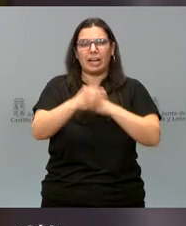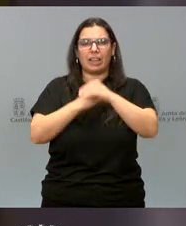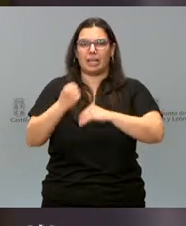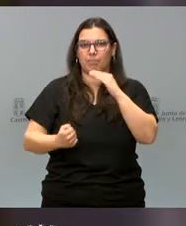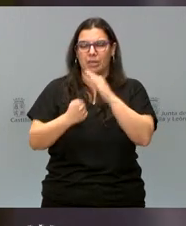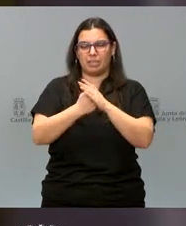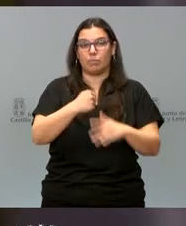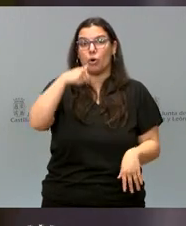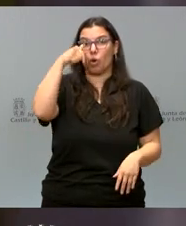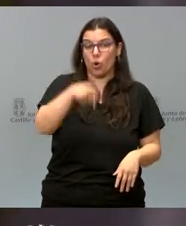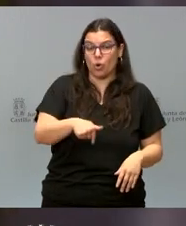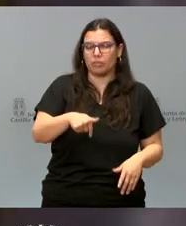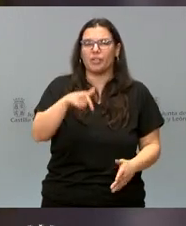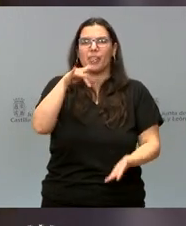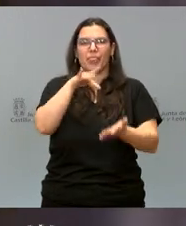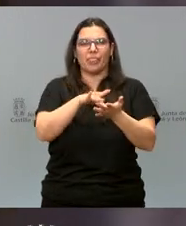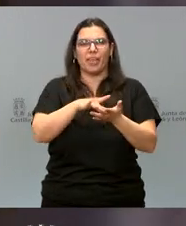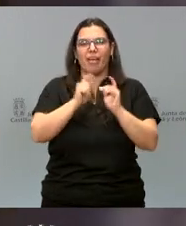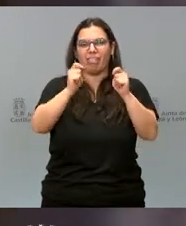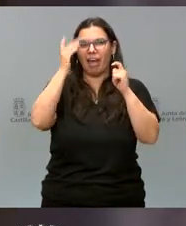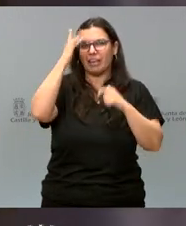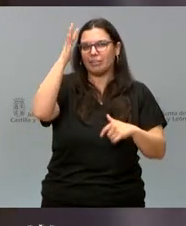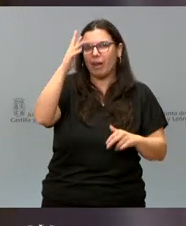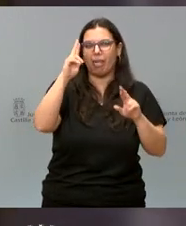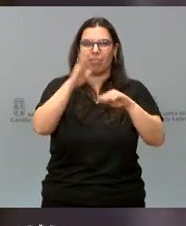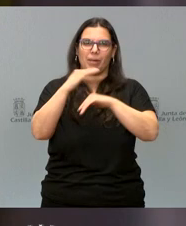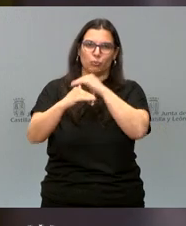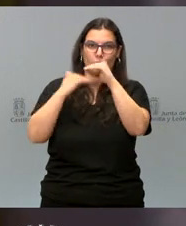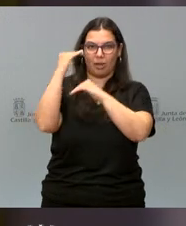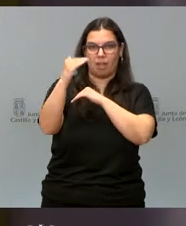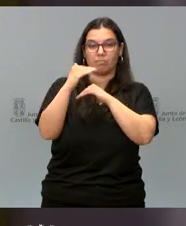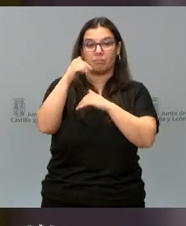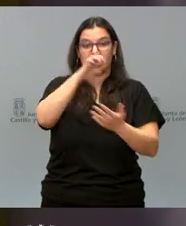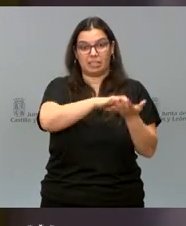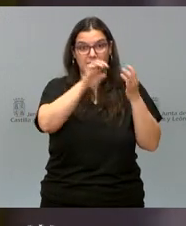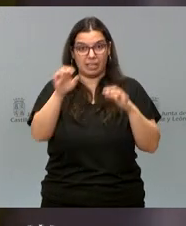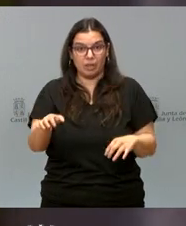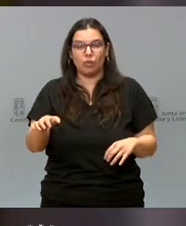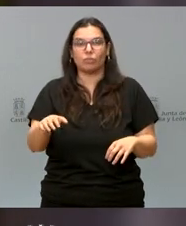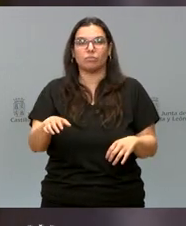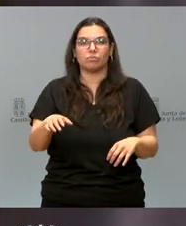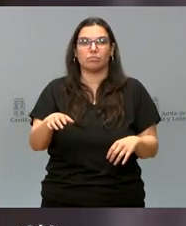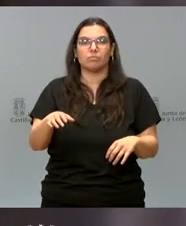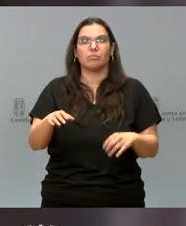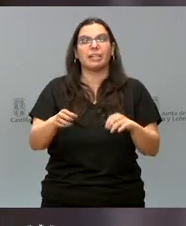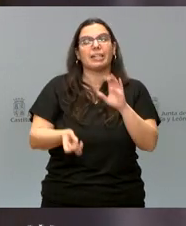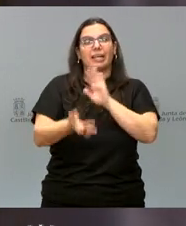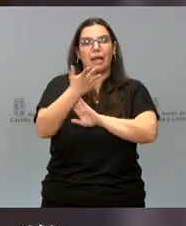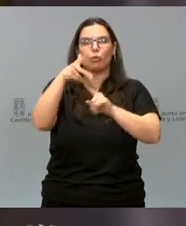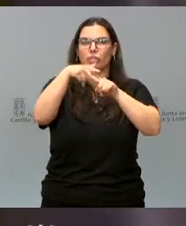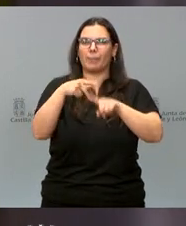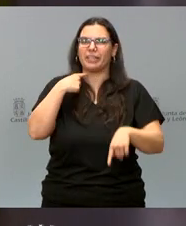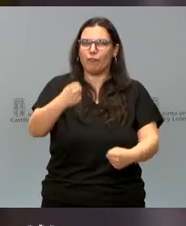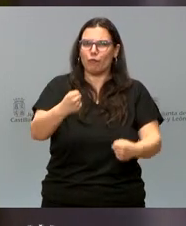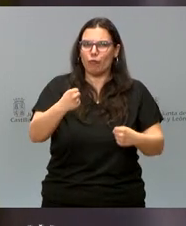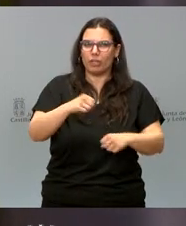Hoy es un día de esperanza y de superación. En Castilla y León nos dotamos de una herramienta poderosa